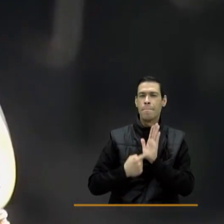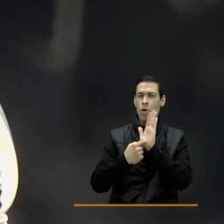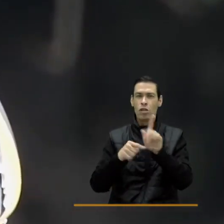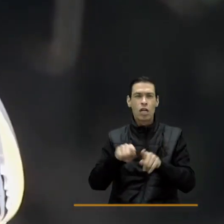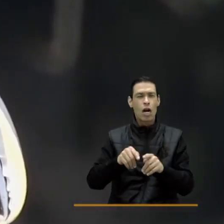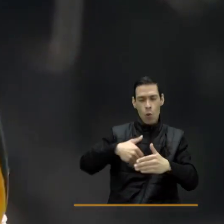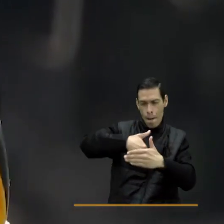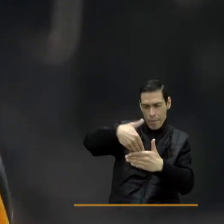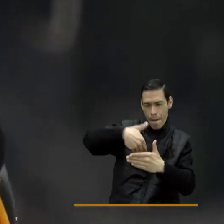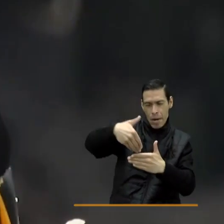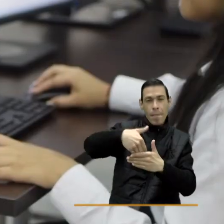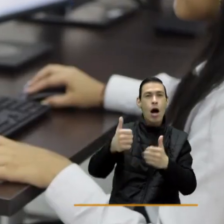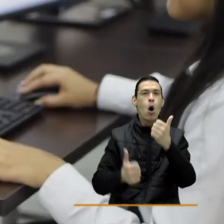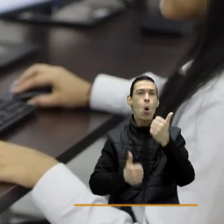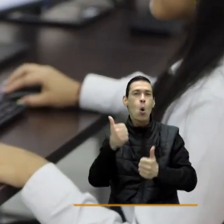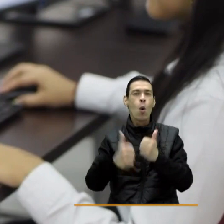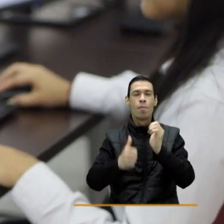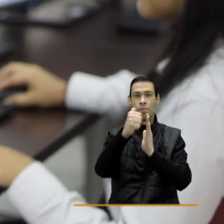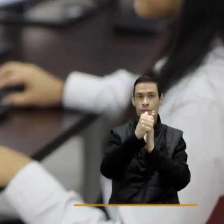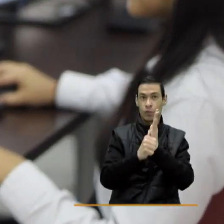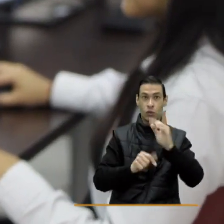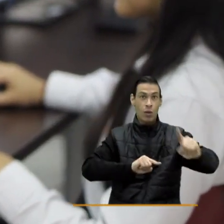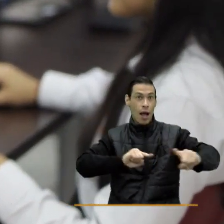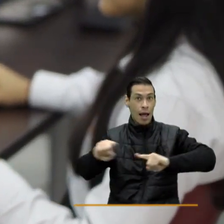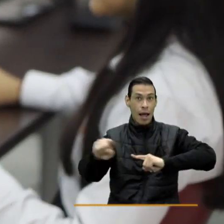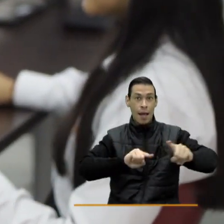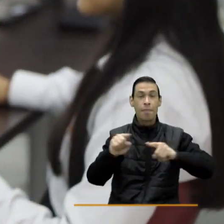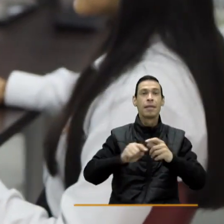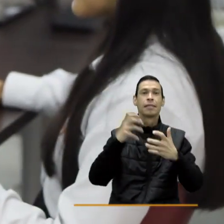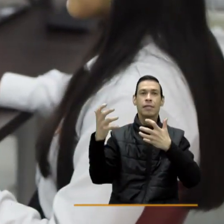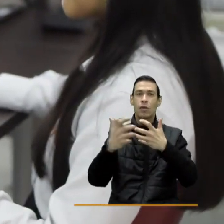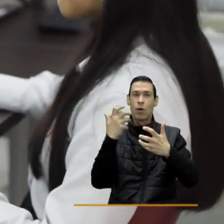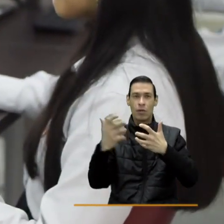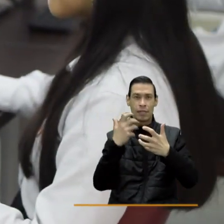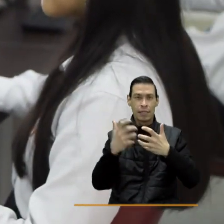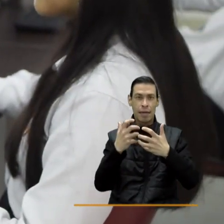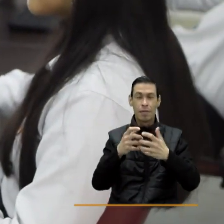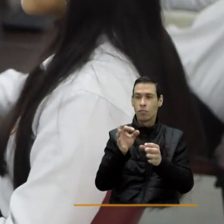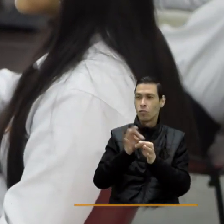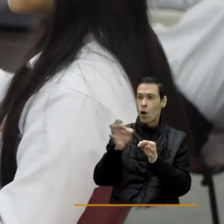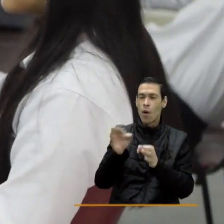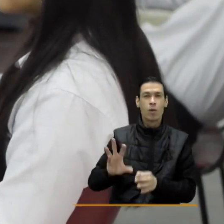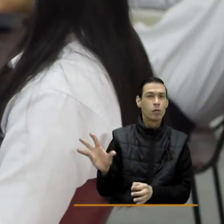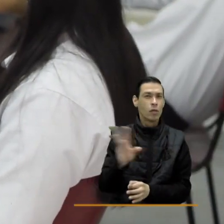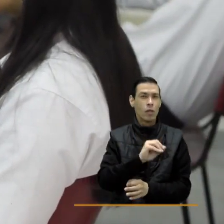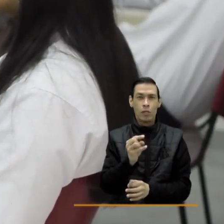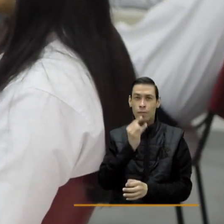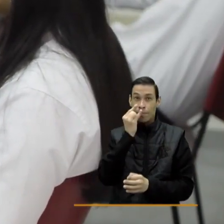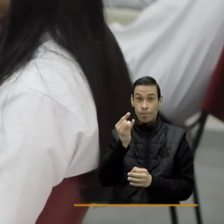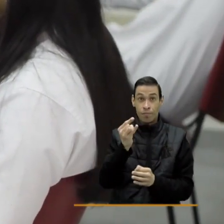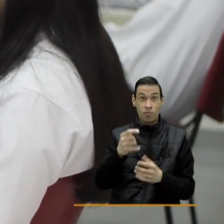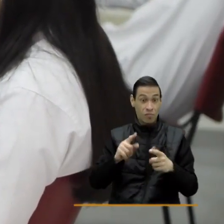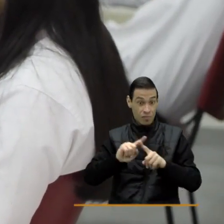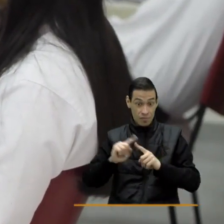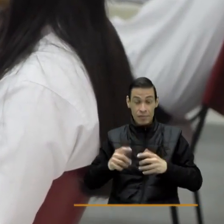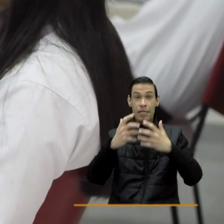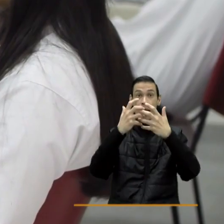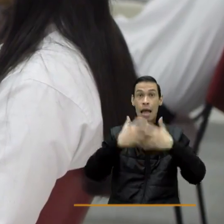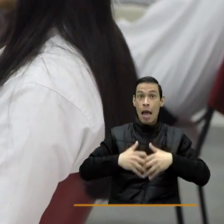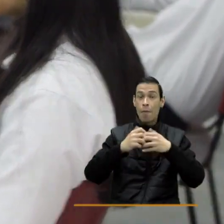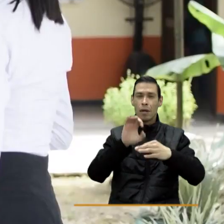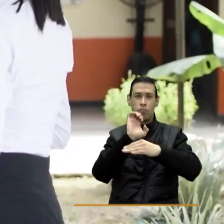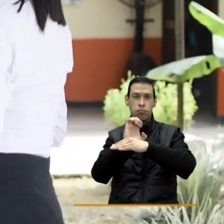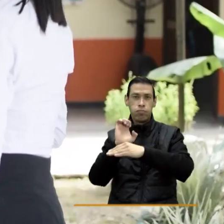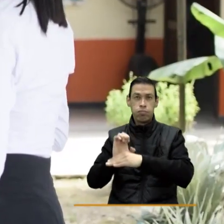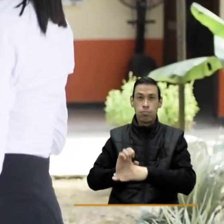una alta demanda es en programas de administración y sistemas, apetecidas en todos los municipios, y que las empresas y entidades del